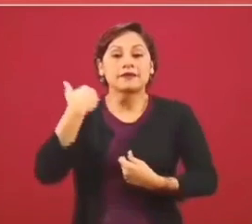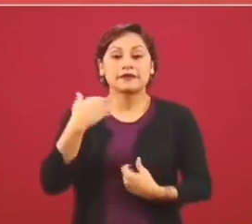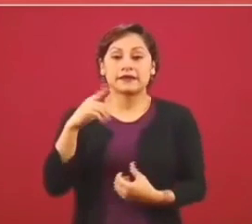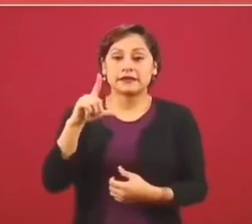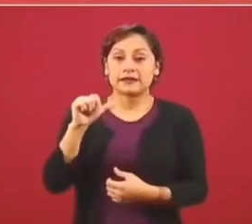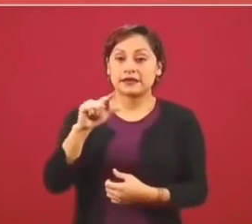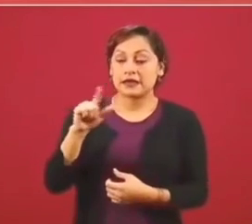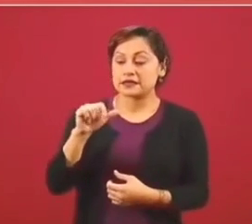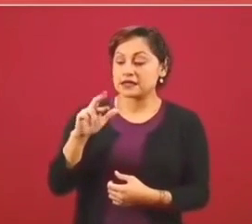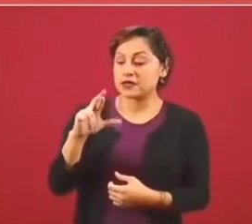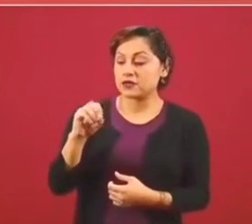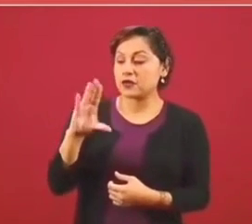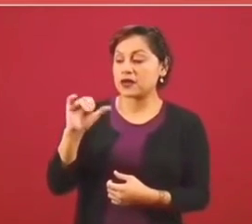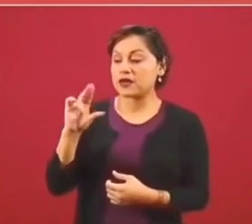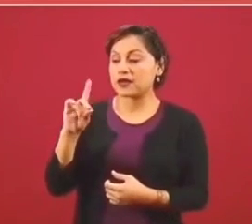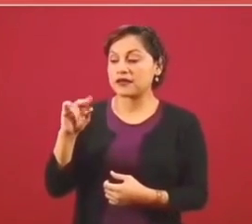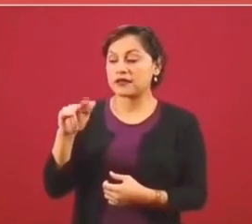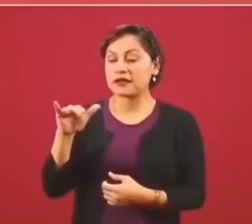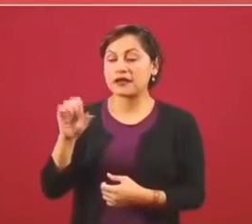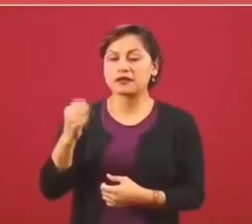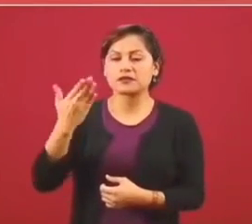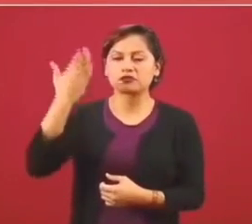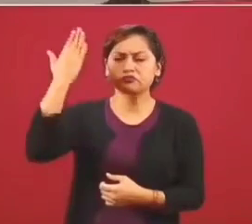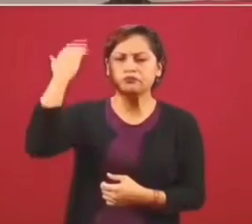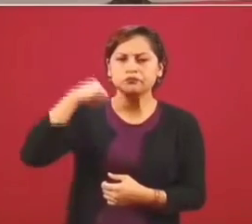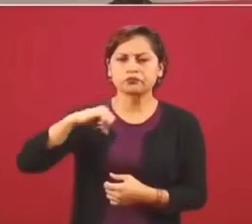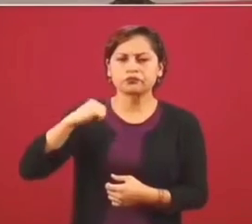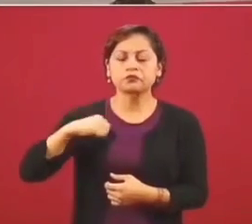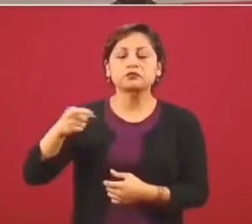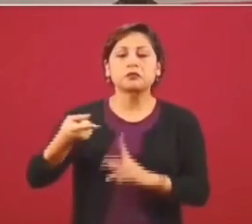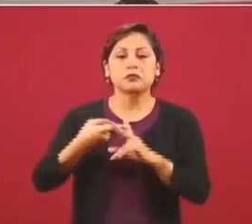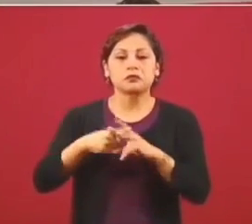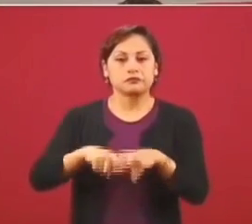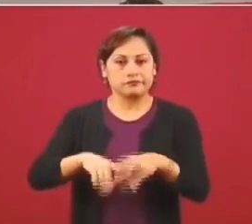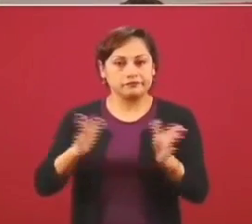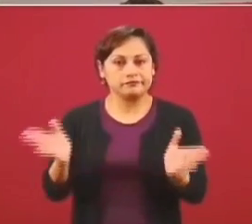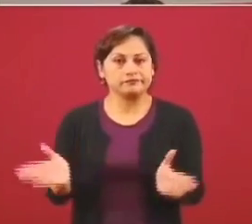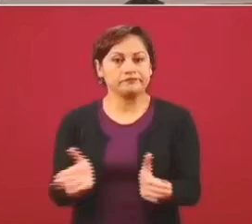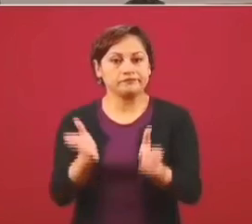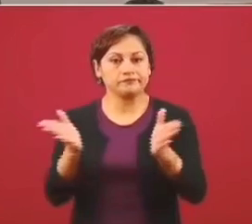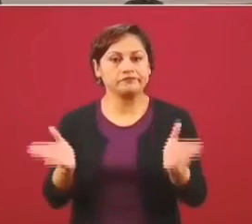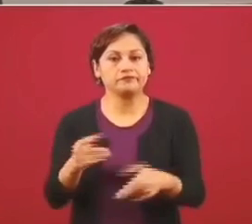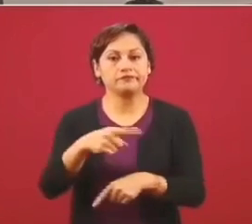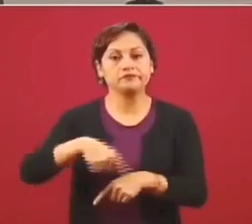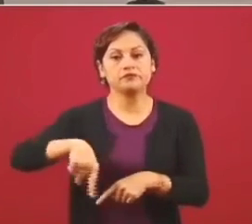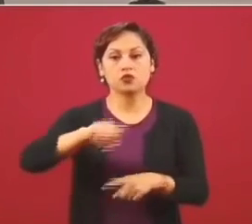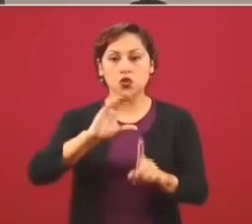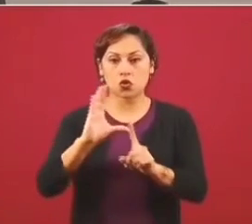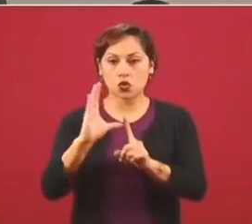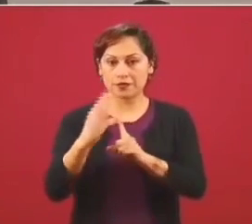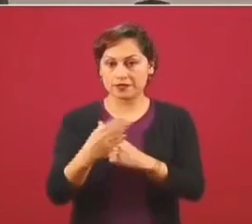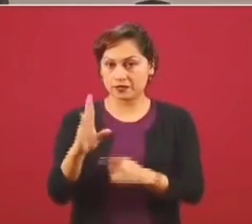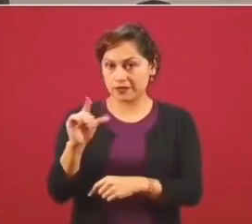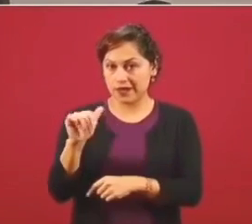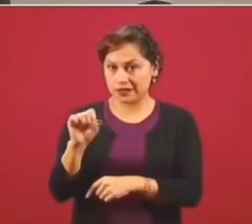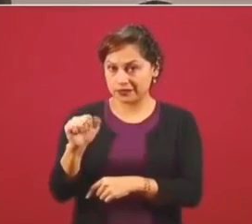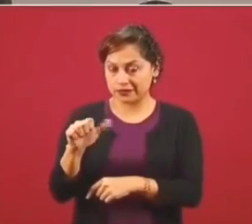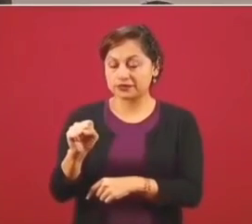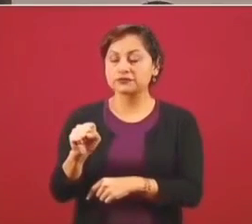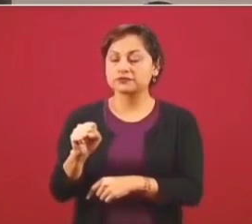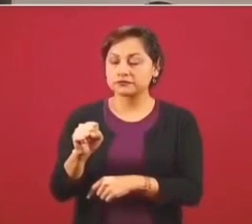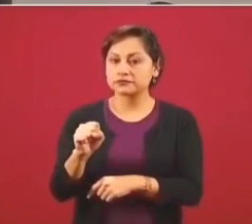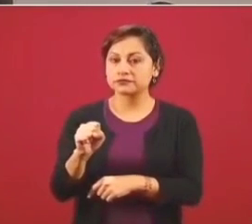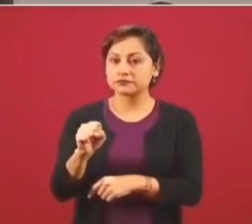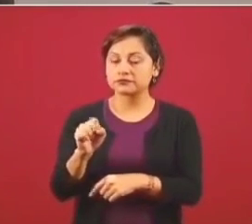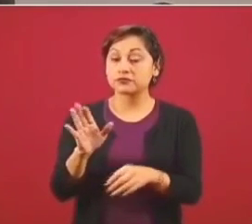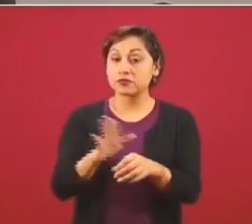la Comisión del Balsas. Por eso tienen